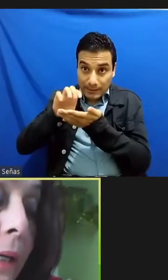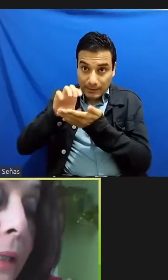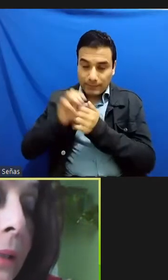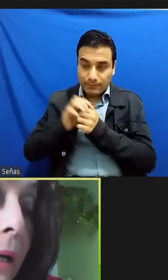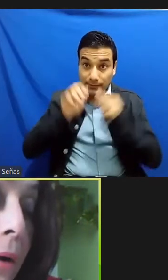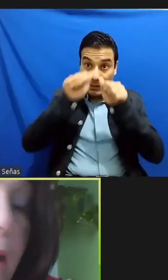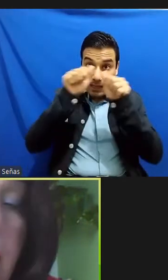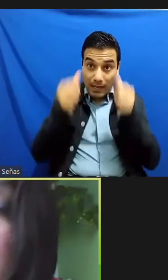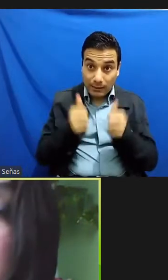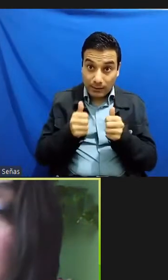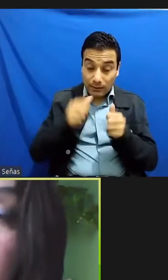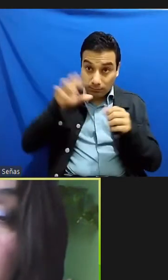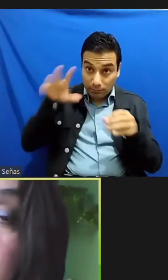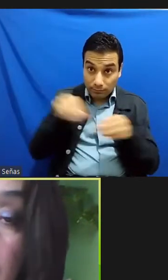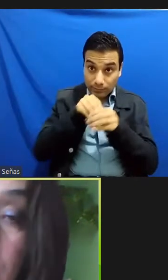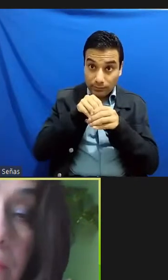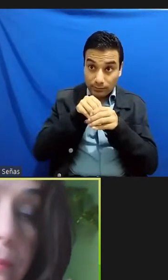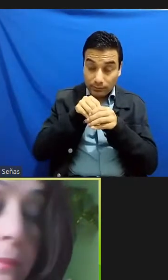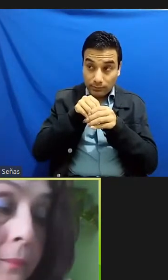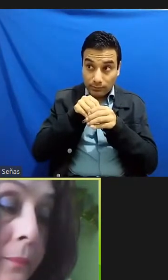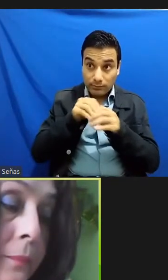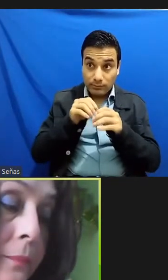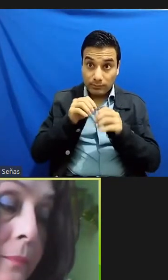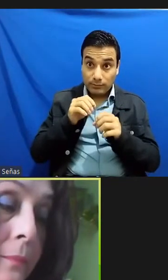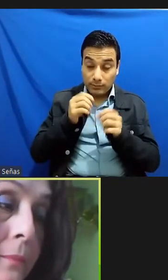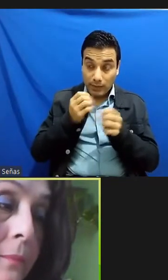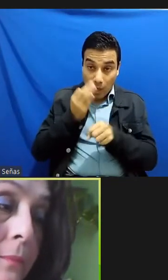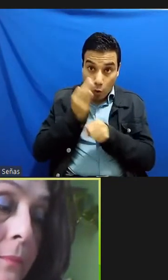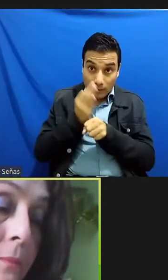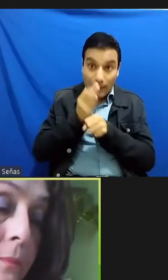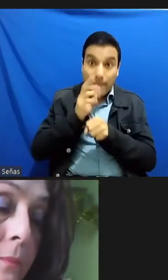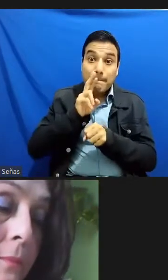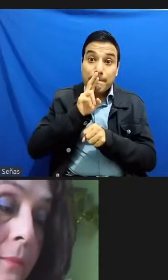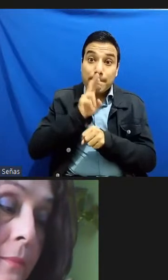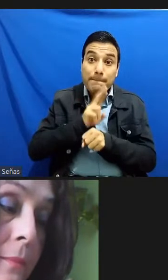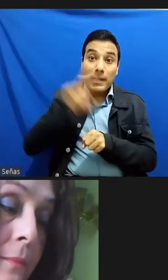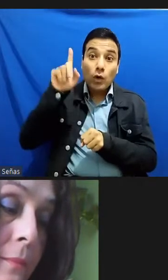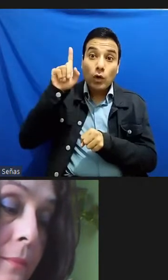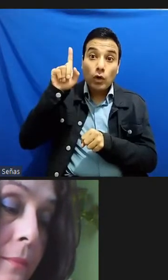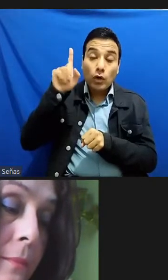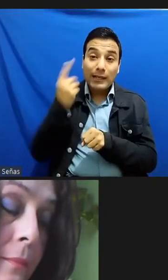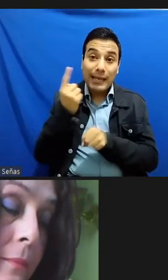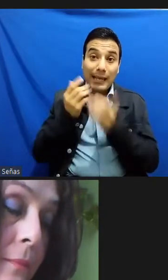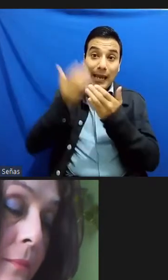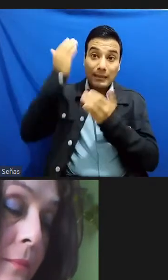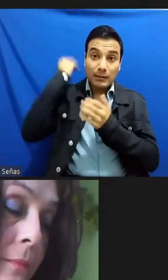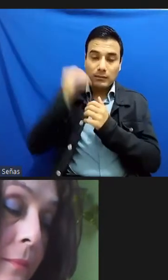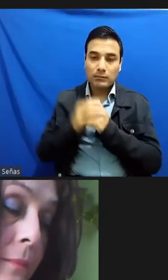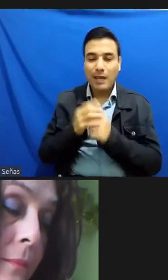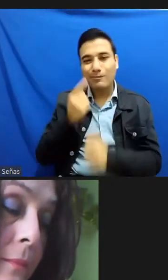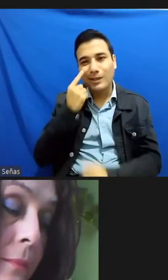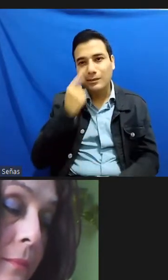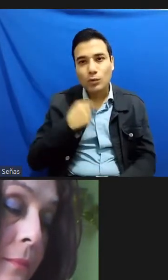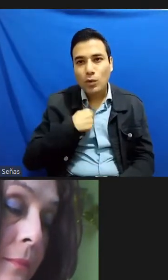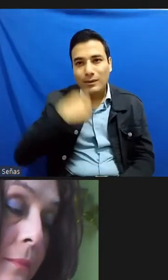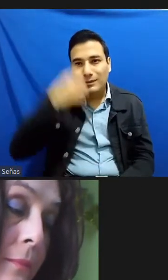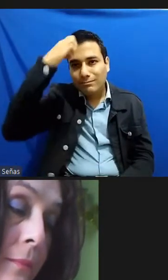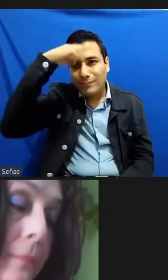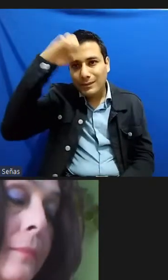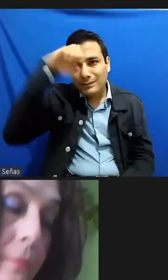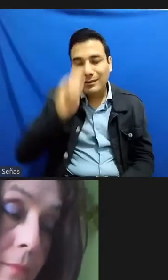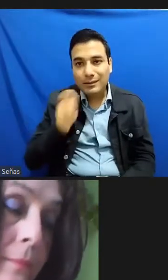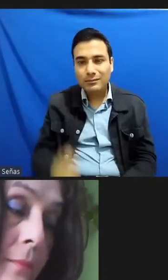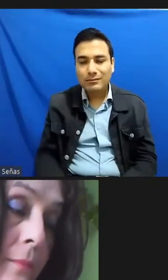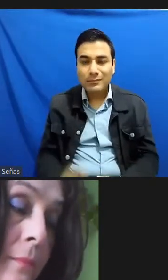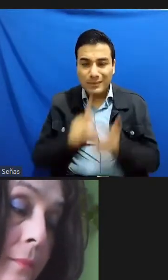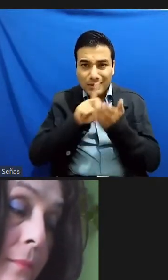es diferente ahora que hace algunos años? pero es que mi experiencia es no ver una discapacidad